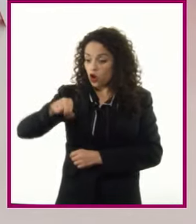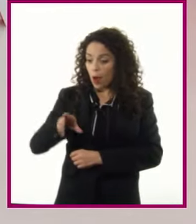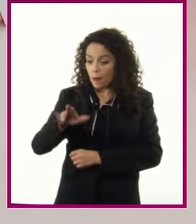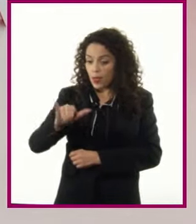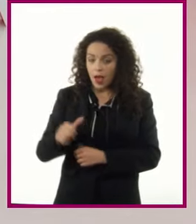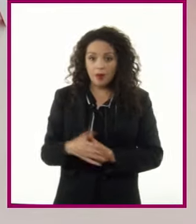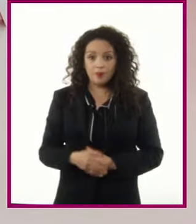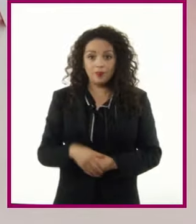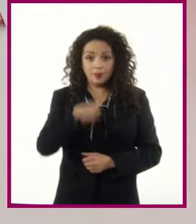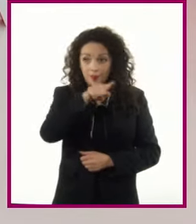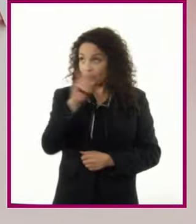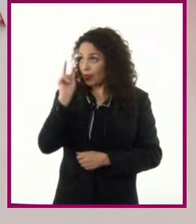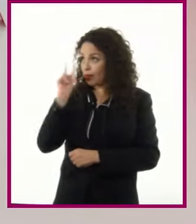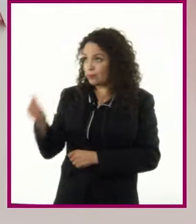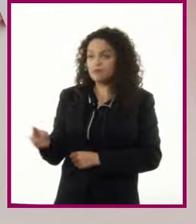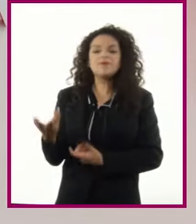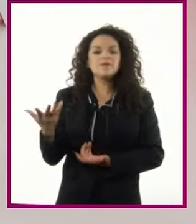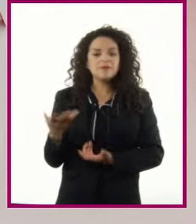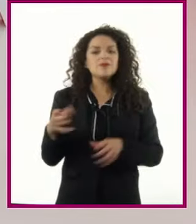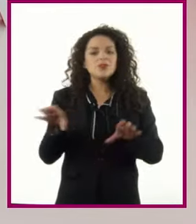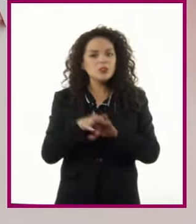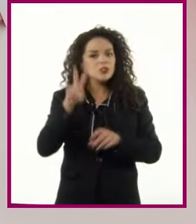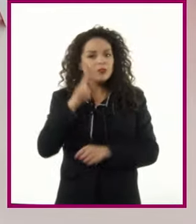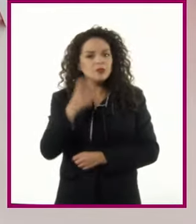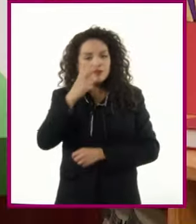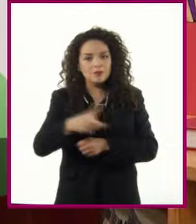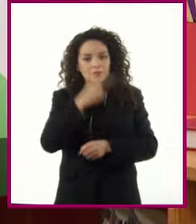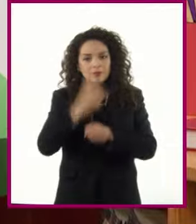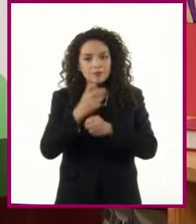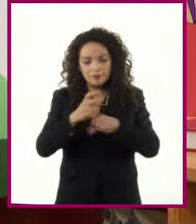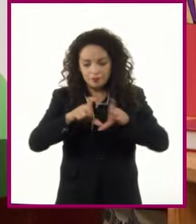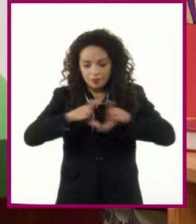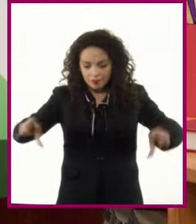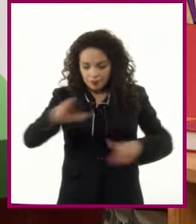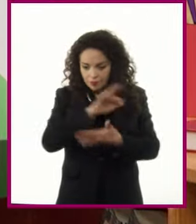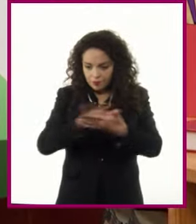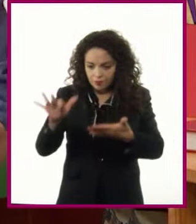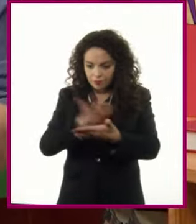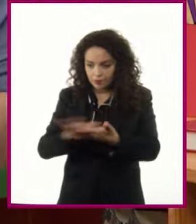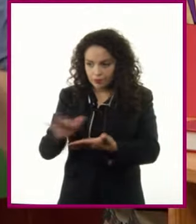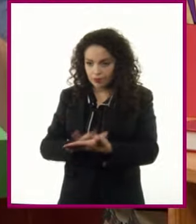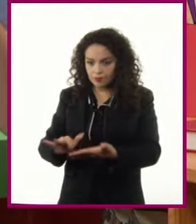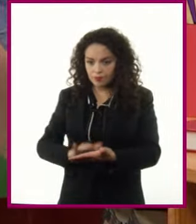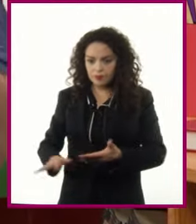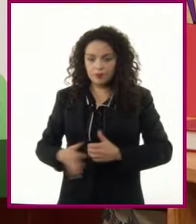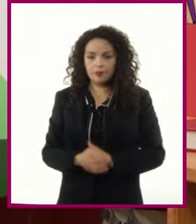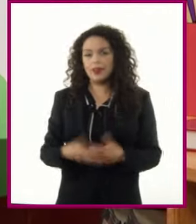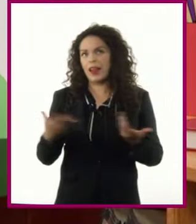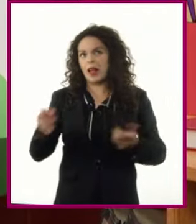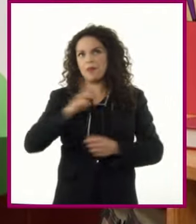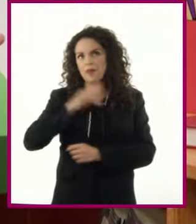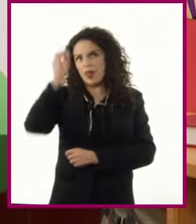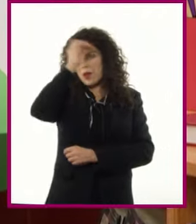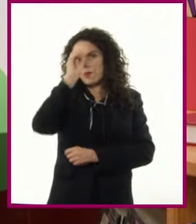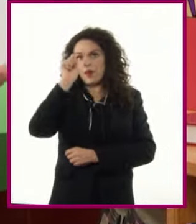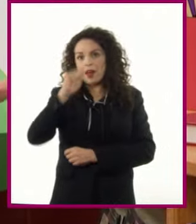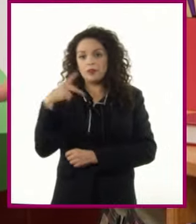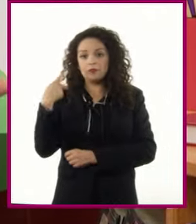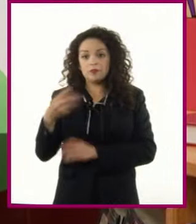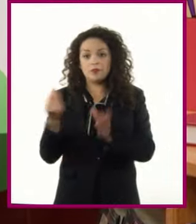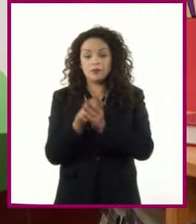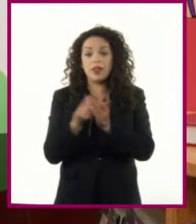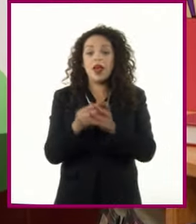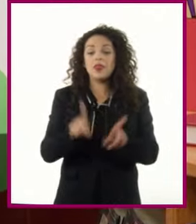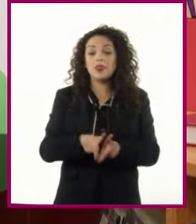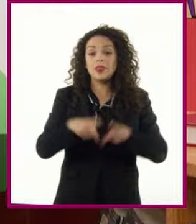¿qué podemos decir de esta segunda parte del texto? Hmm, considero que esta sería la parte del desarrollo de la